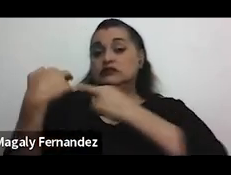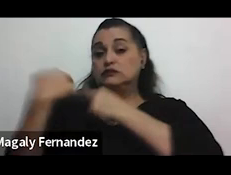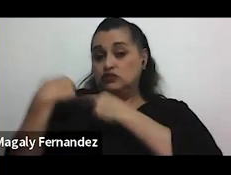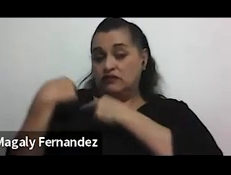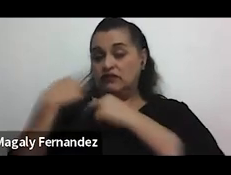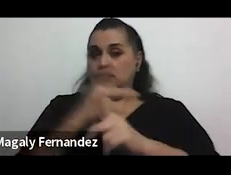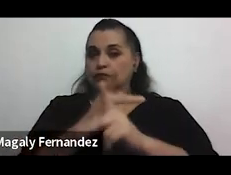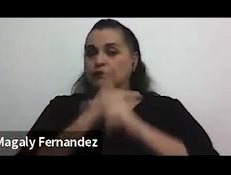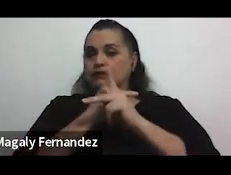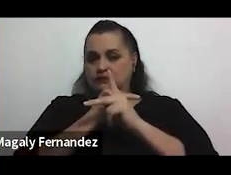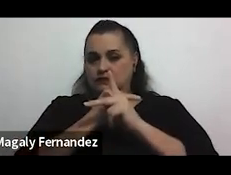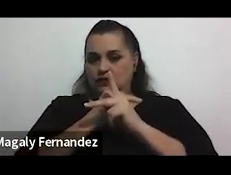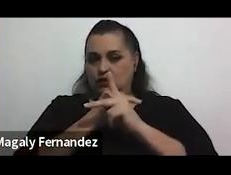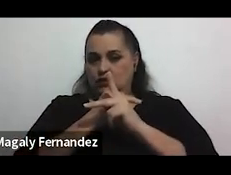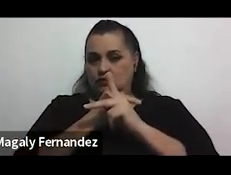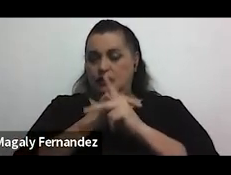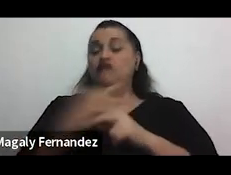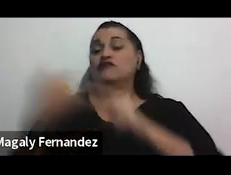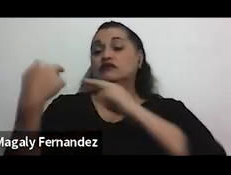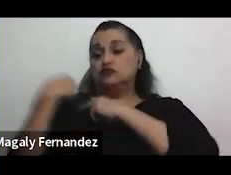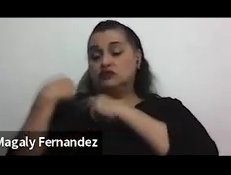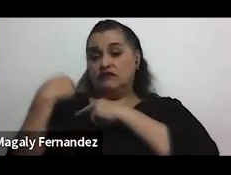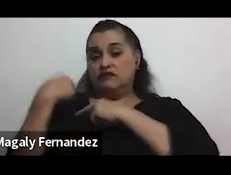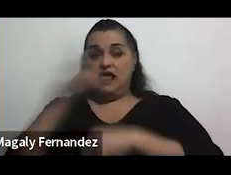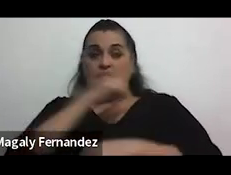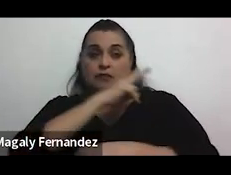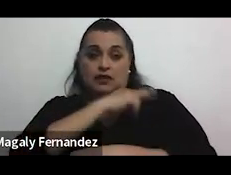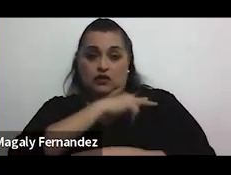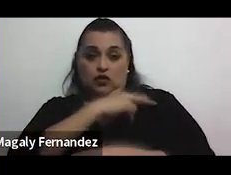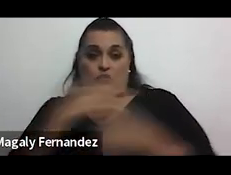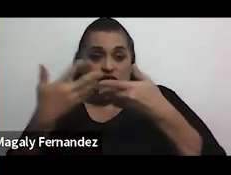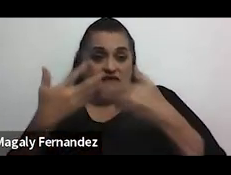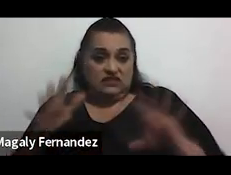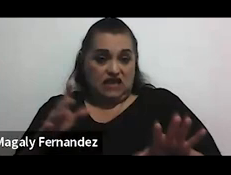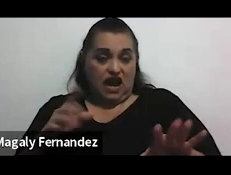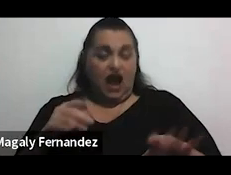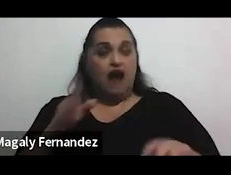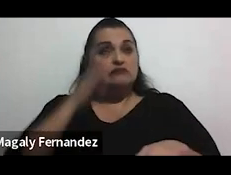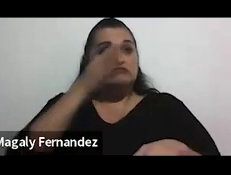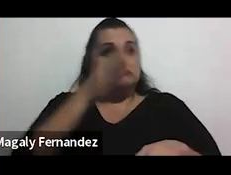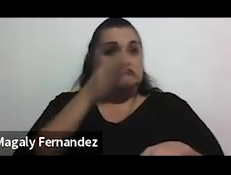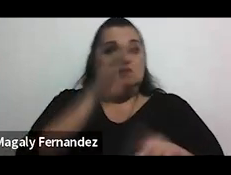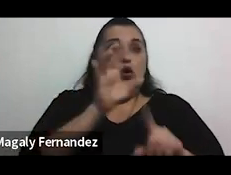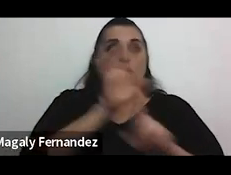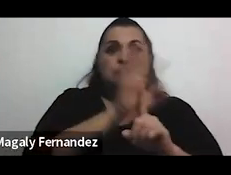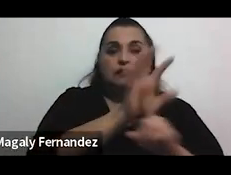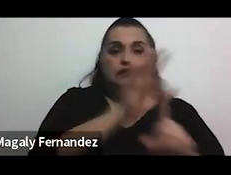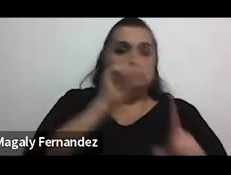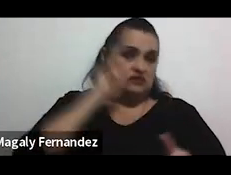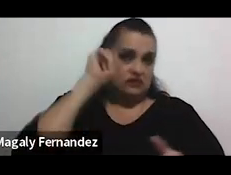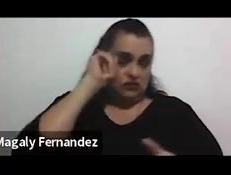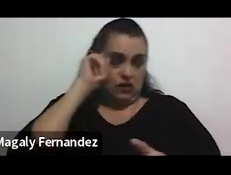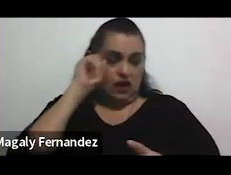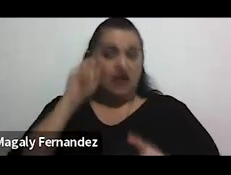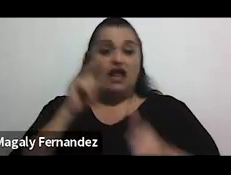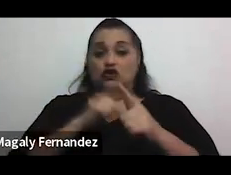prevención y responsabilidades del patrono cuando ya se ha incurrido en hostigamiento sexual entonces en cuanto a las